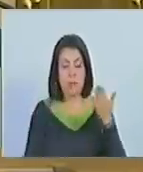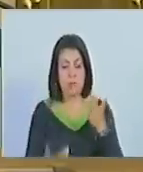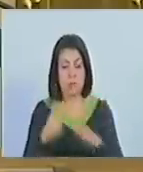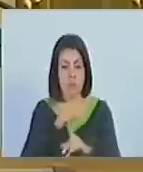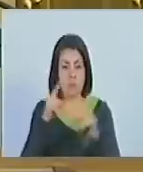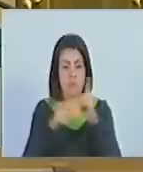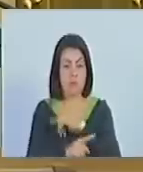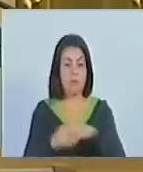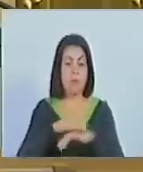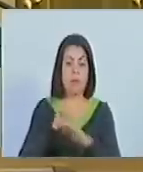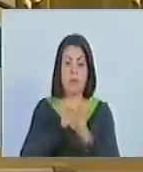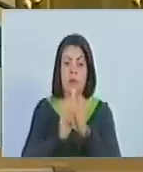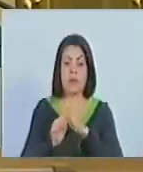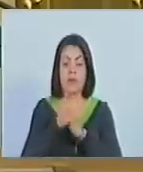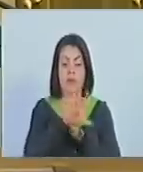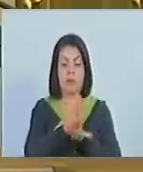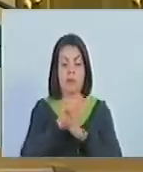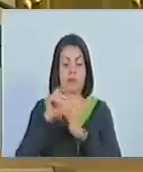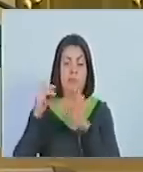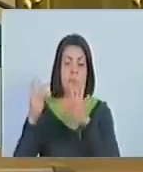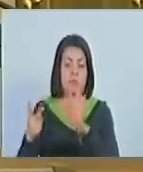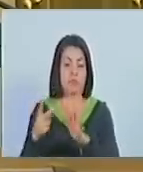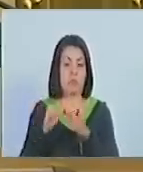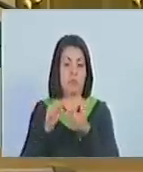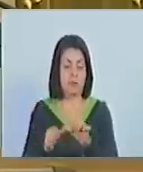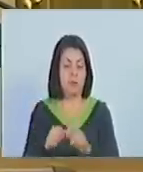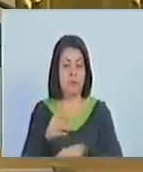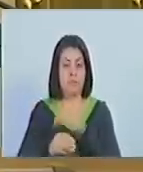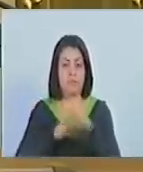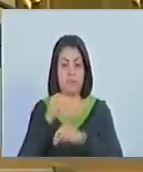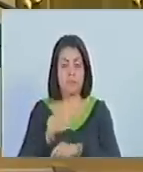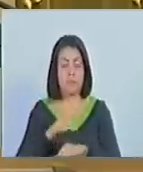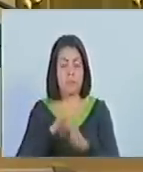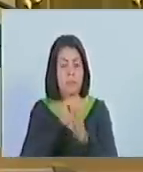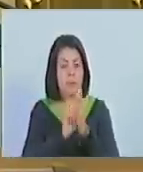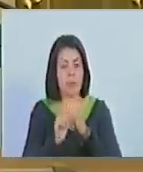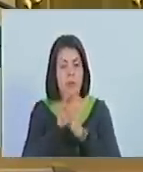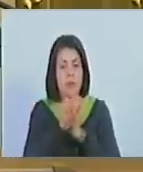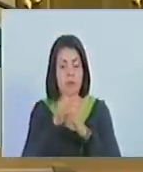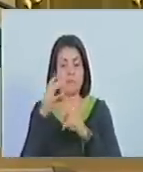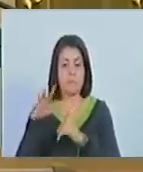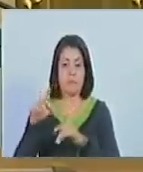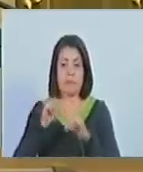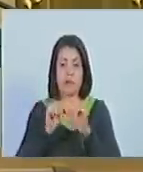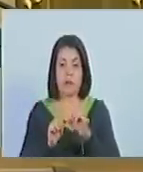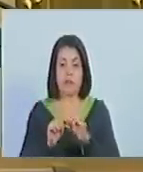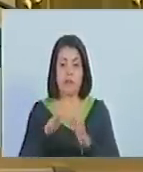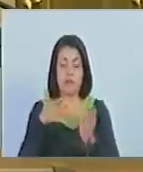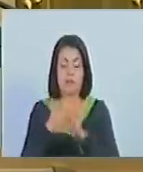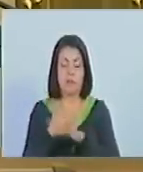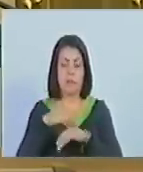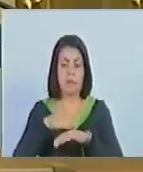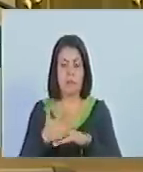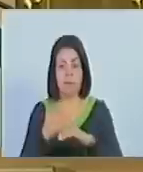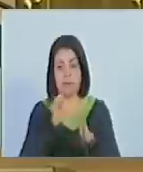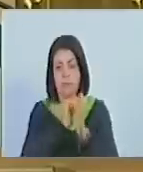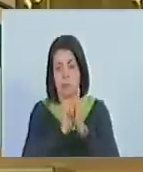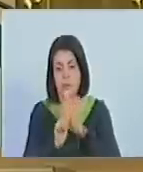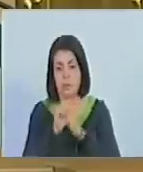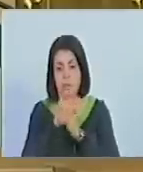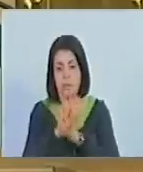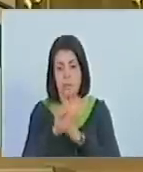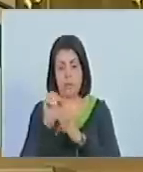modificación el contenido del artículo 57, que pasa a ser el artículo 55, quedando redactado de la siguiente manera.